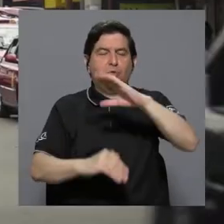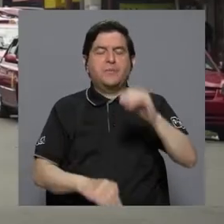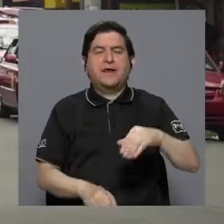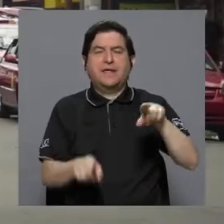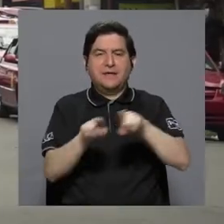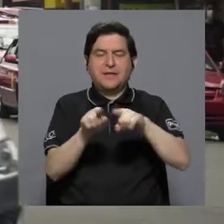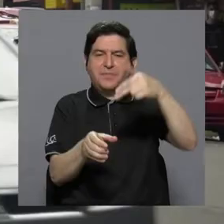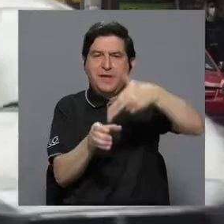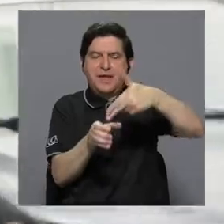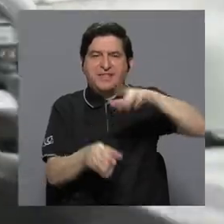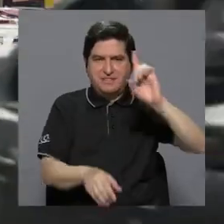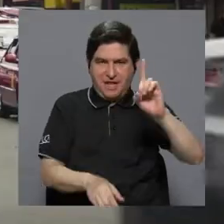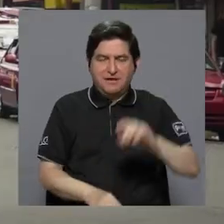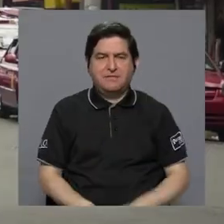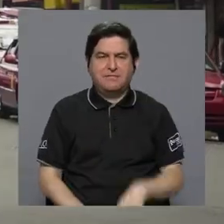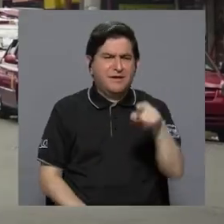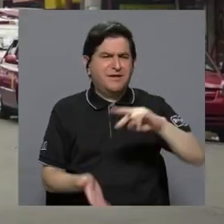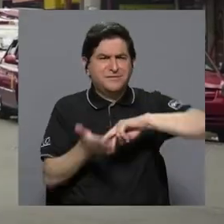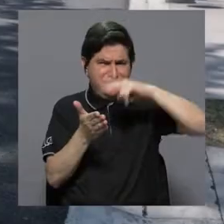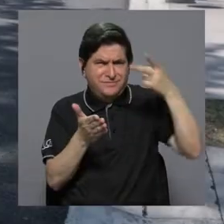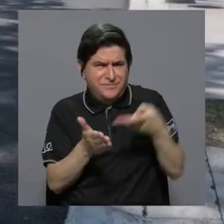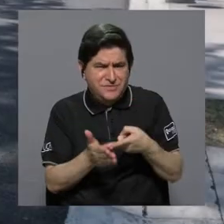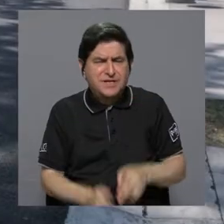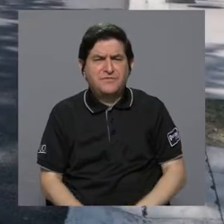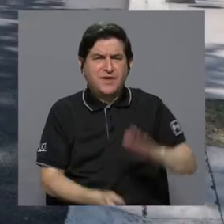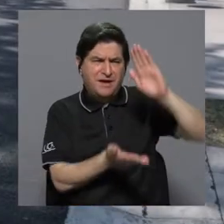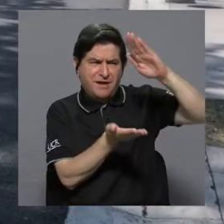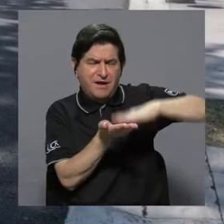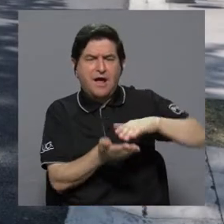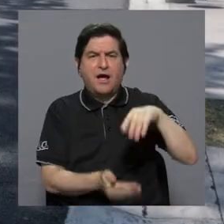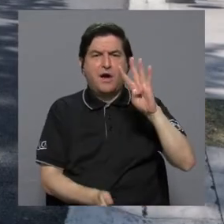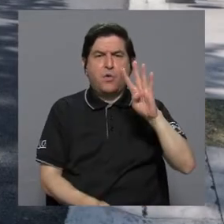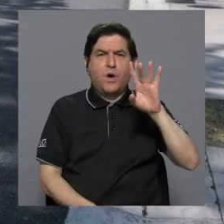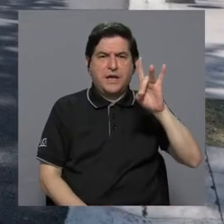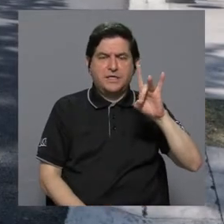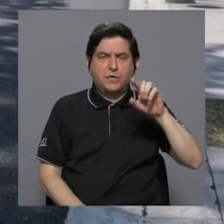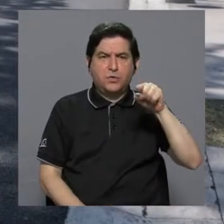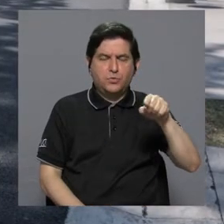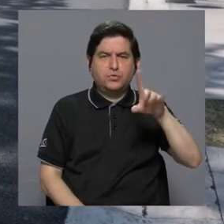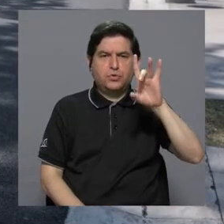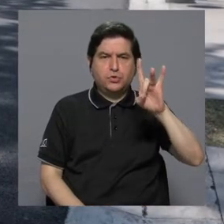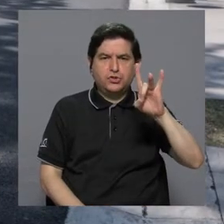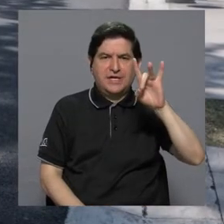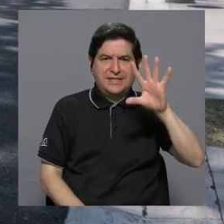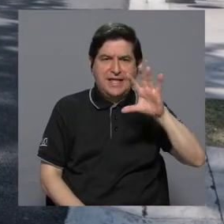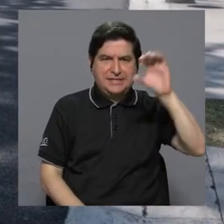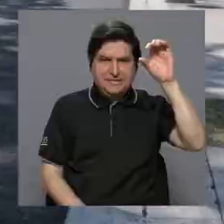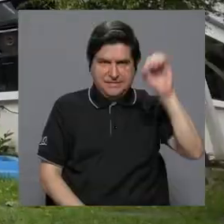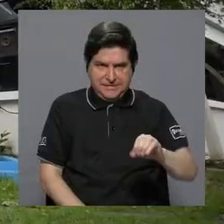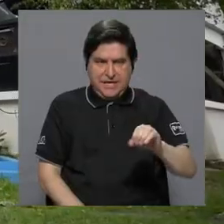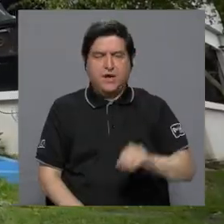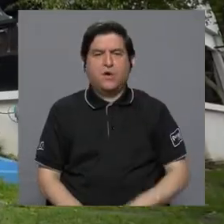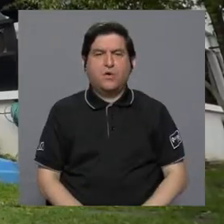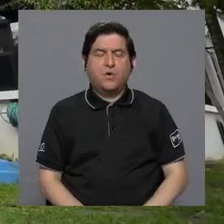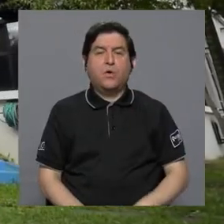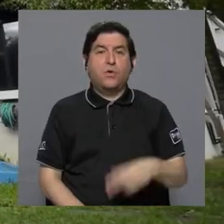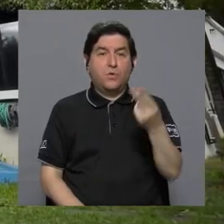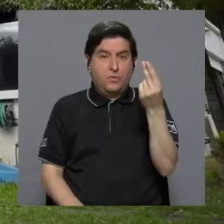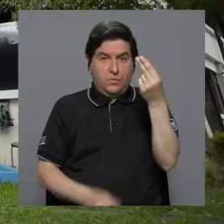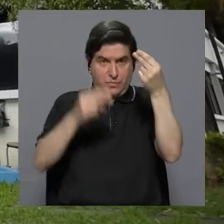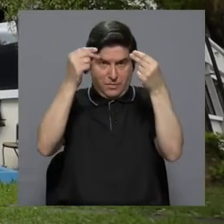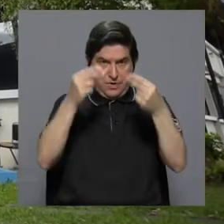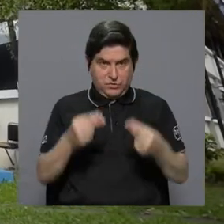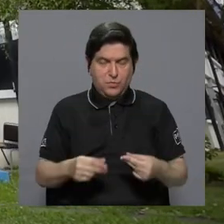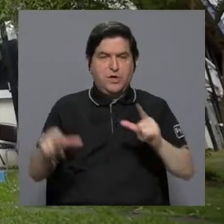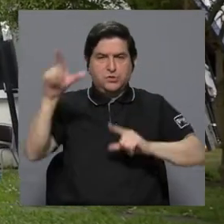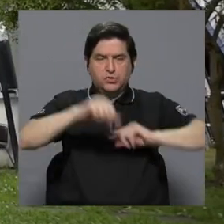diésel. Esto representaría una rebaja del 48.85% del Presupuesto